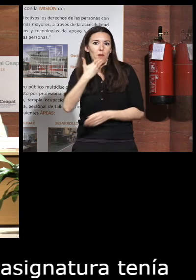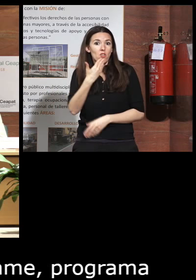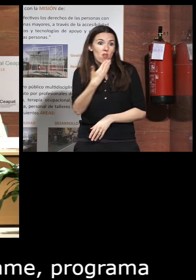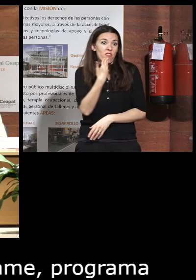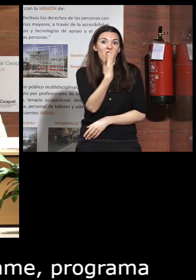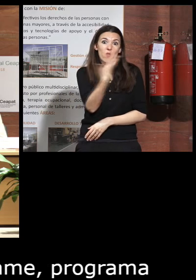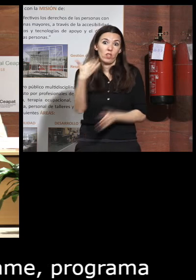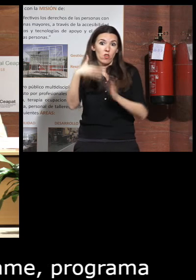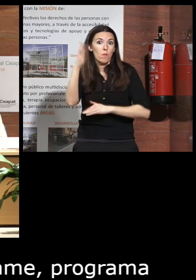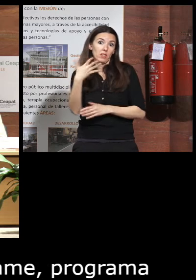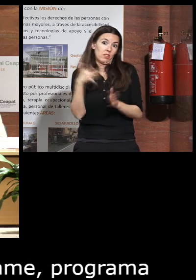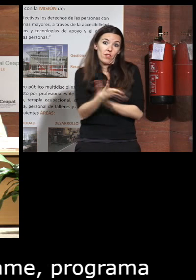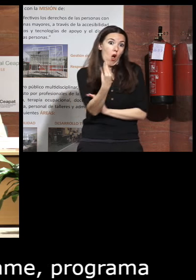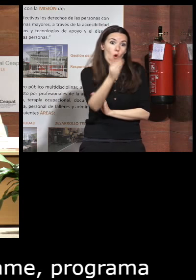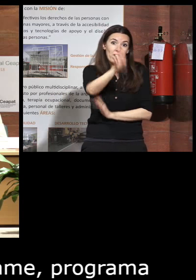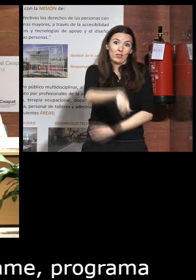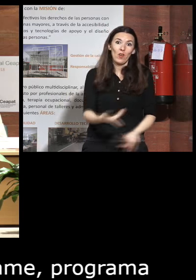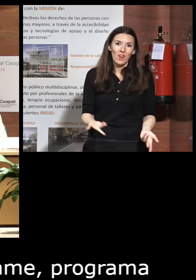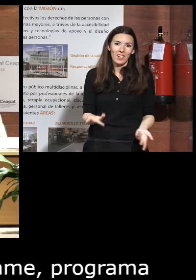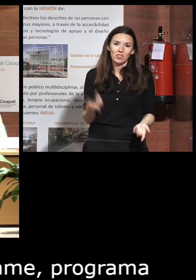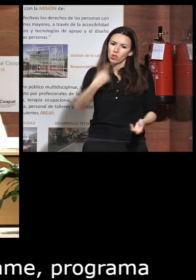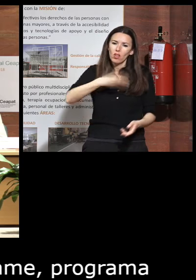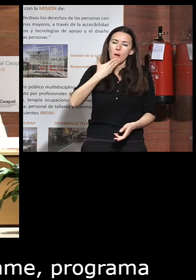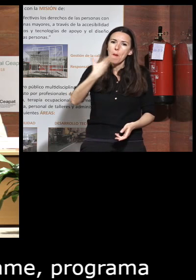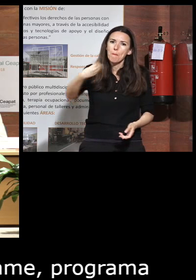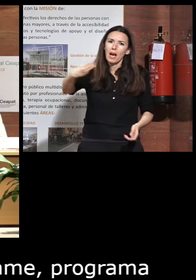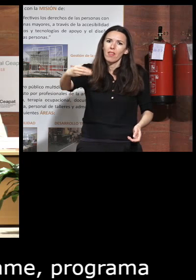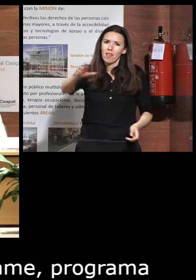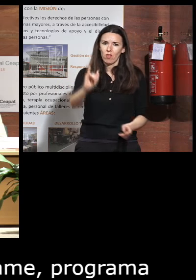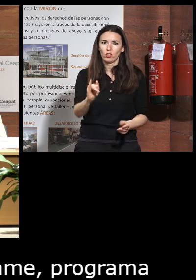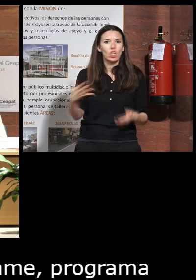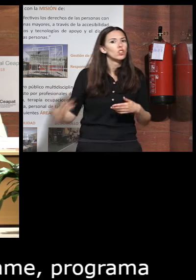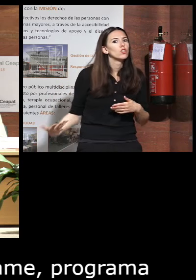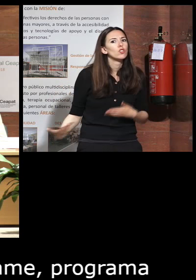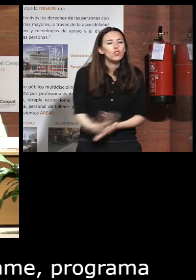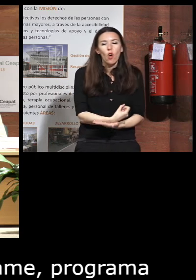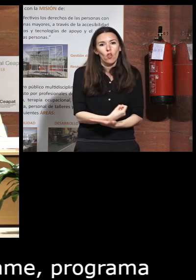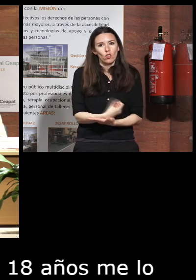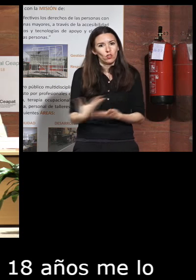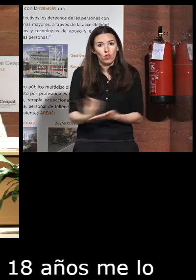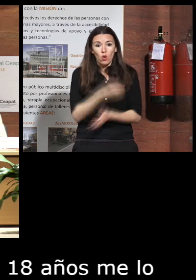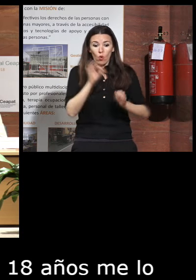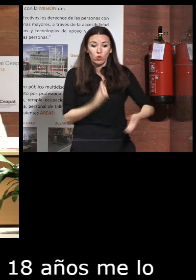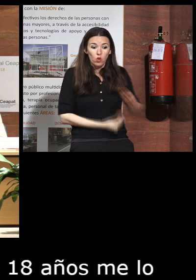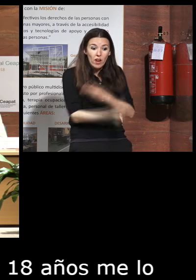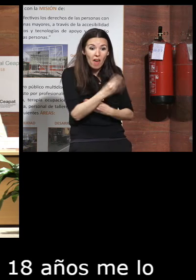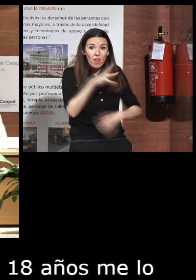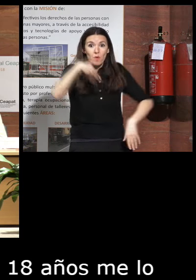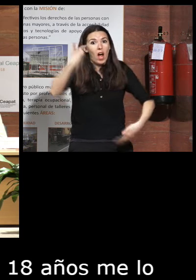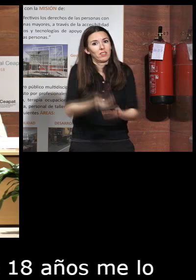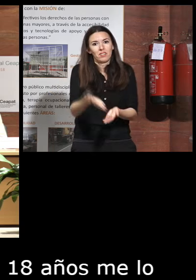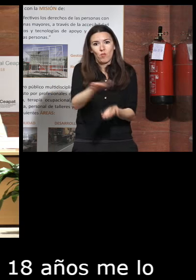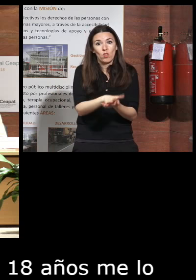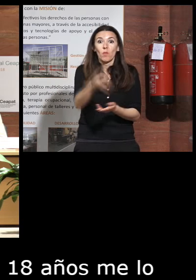así que jovencitos no sois estamos envejeciendo todos desde el momento en que nacemos pero vosotros estáis